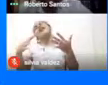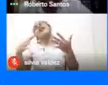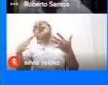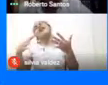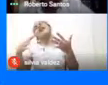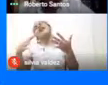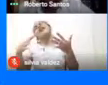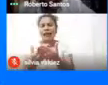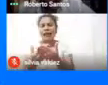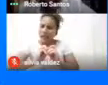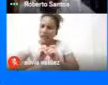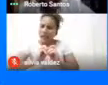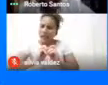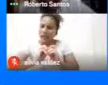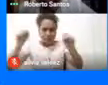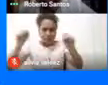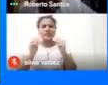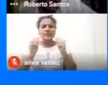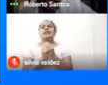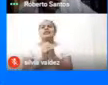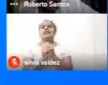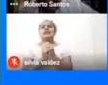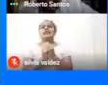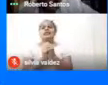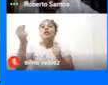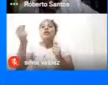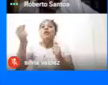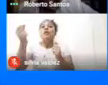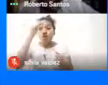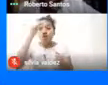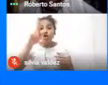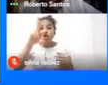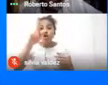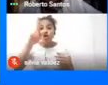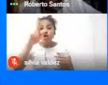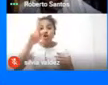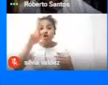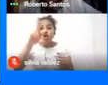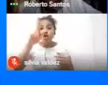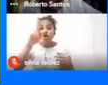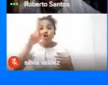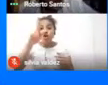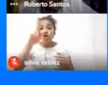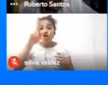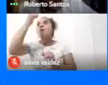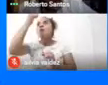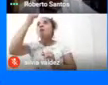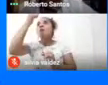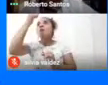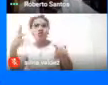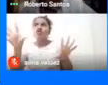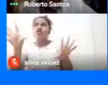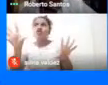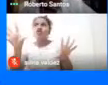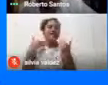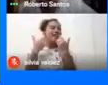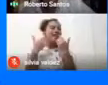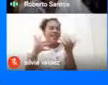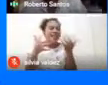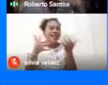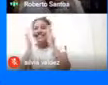profesor Roberto Estaba diciendo Y los profesores Motiven a las profesiones Y yo Sí Sí Vamos chicos Vamos